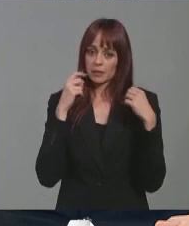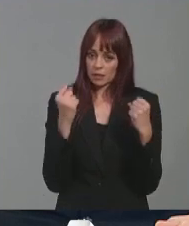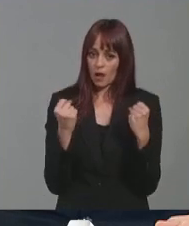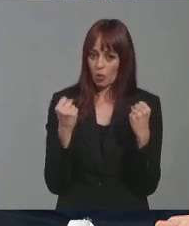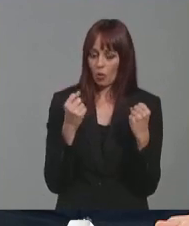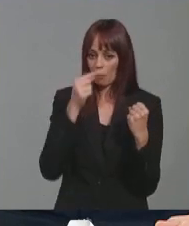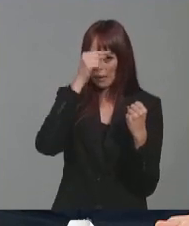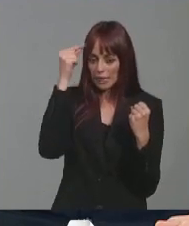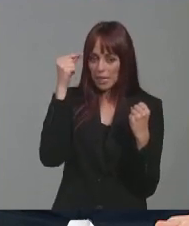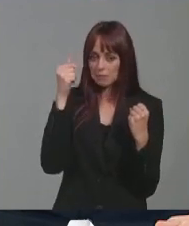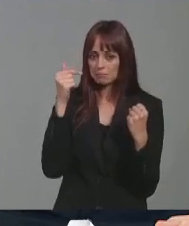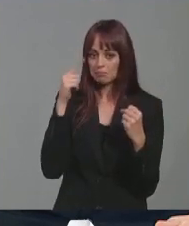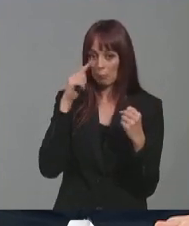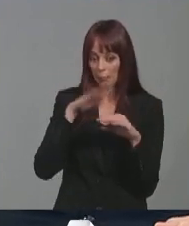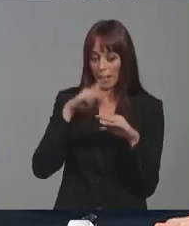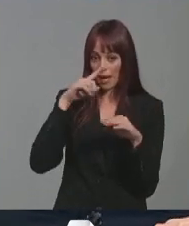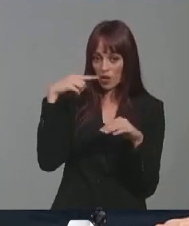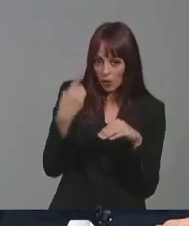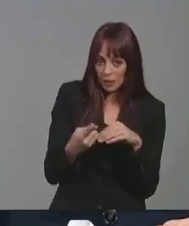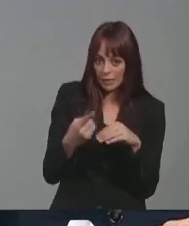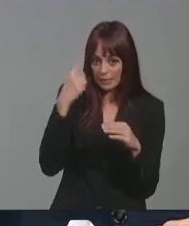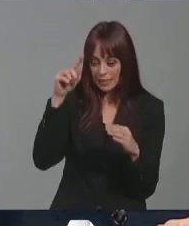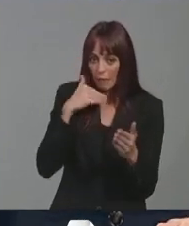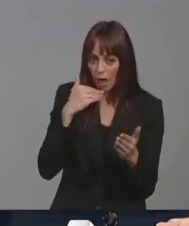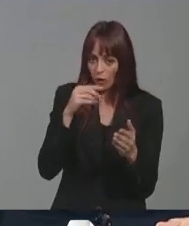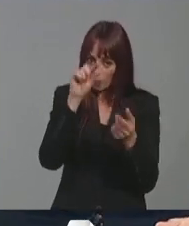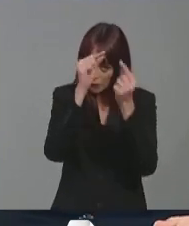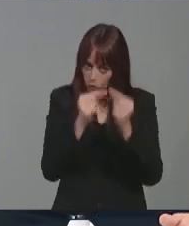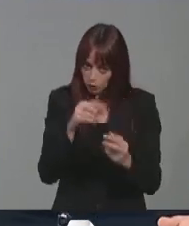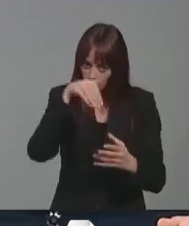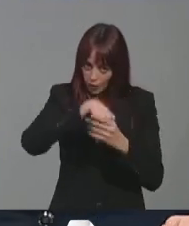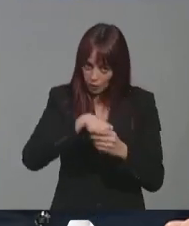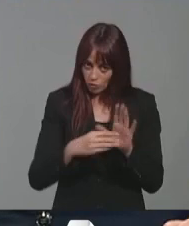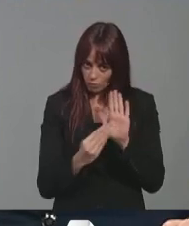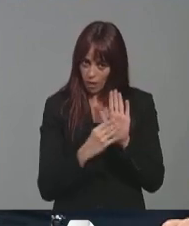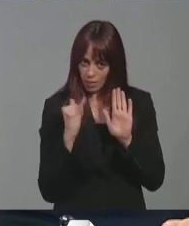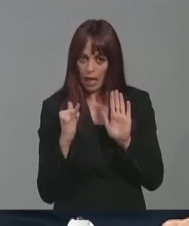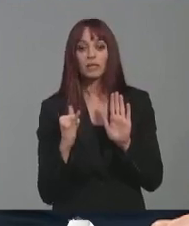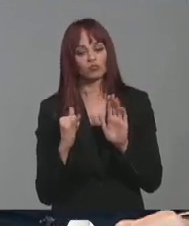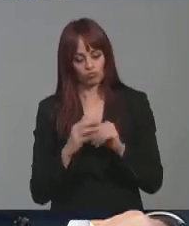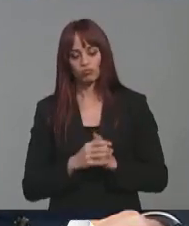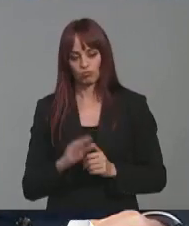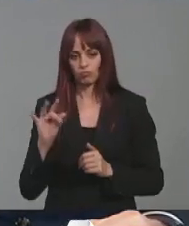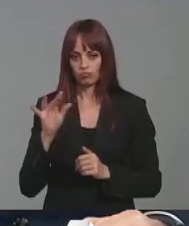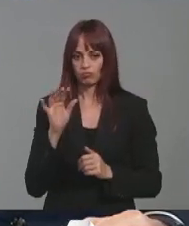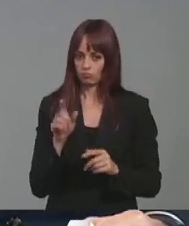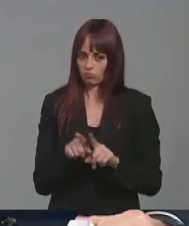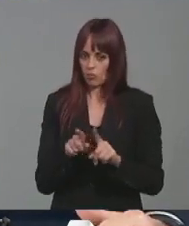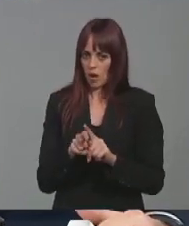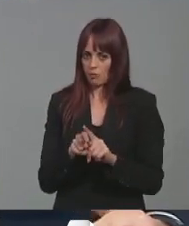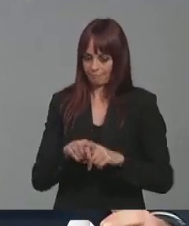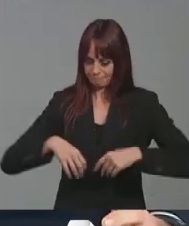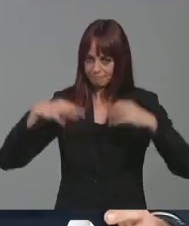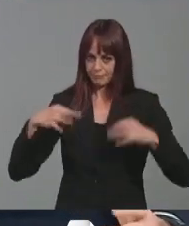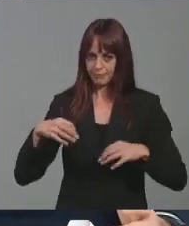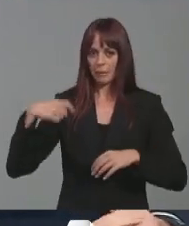mental en el próximo año? Y si eso tiene cabida en los presupuestos. Sí, sí la tiene y además hay que decir que es una apuesta firme del presidente